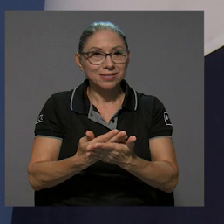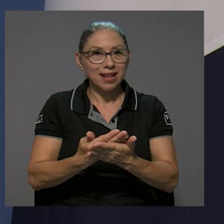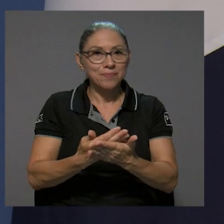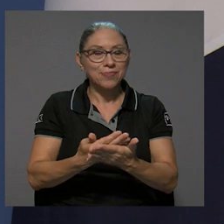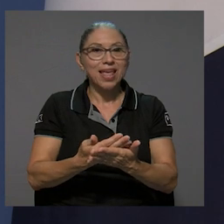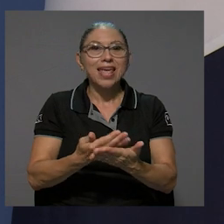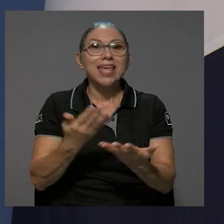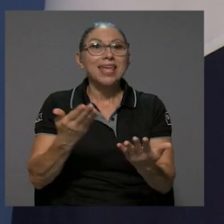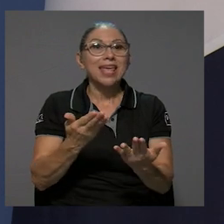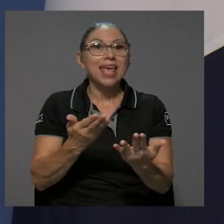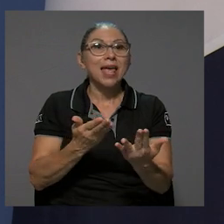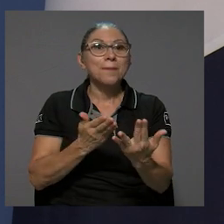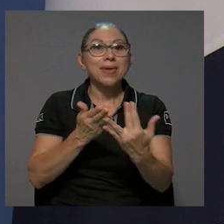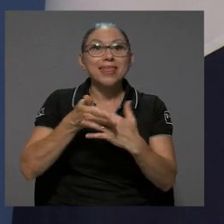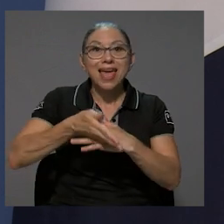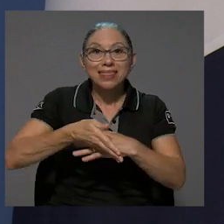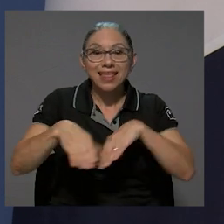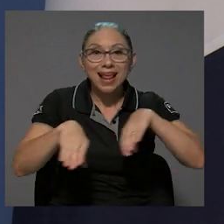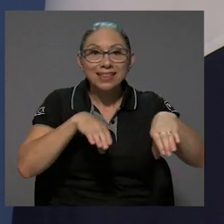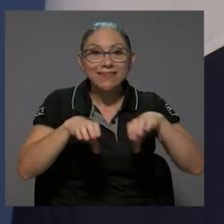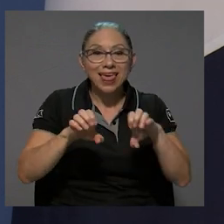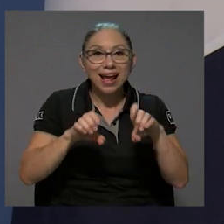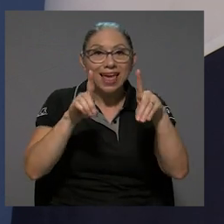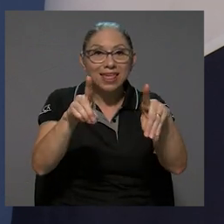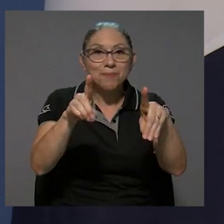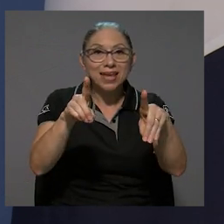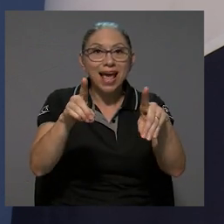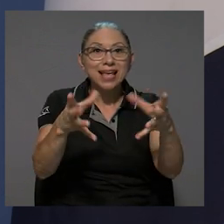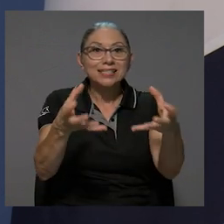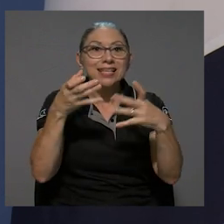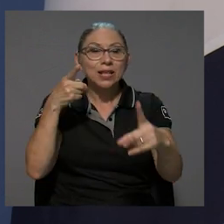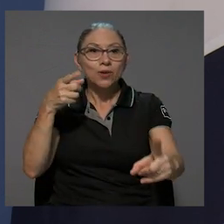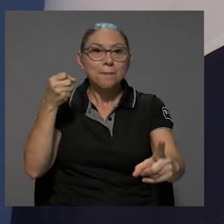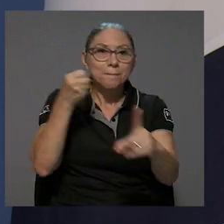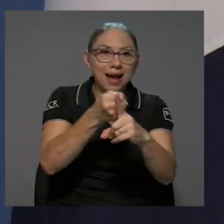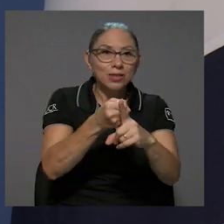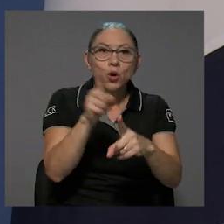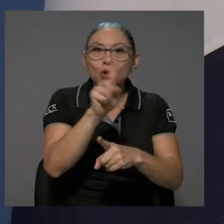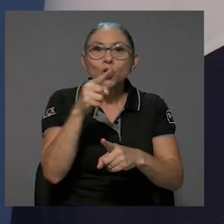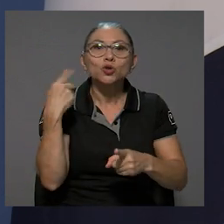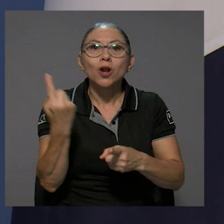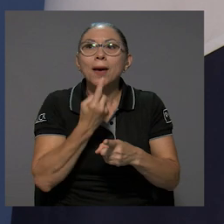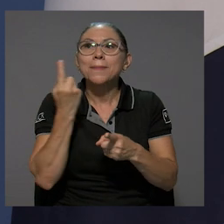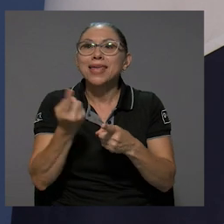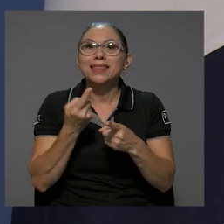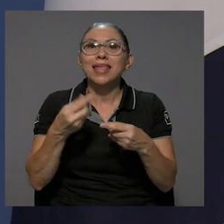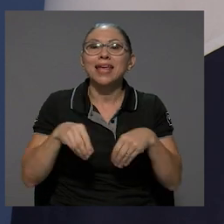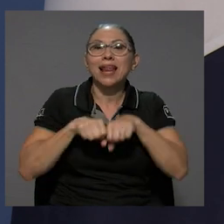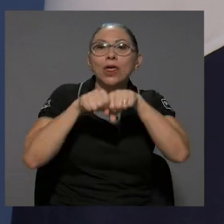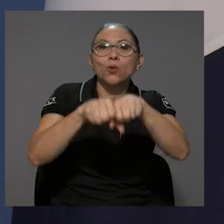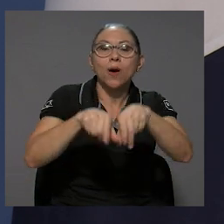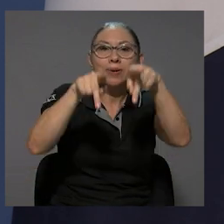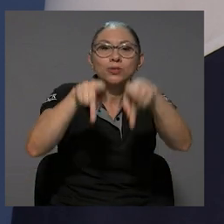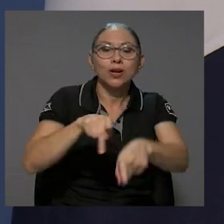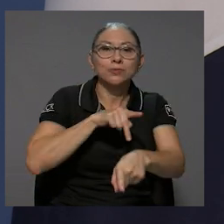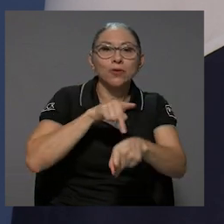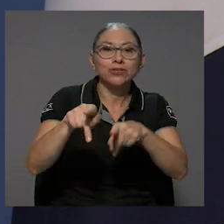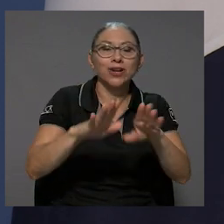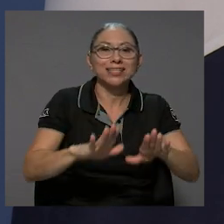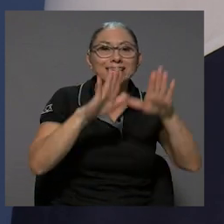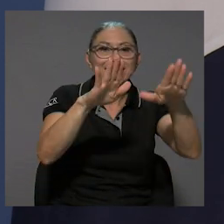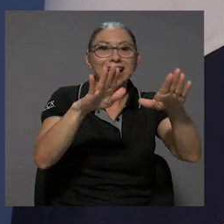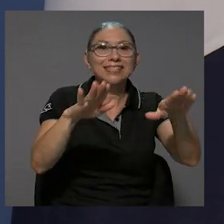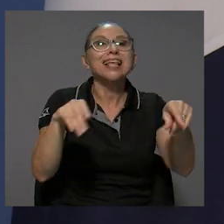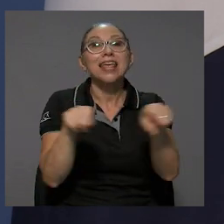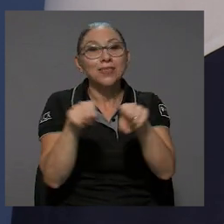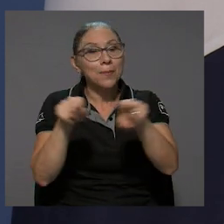impacto que se busca mediante la acción académica trasciende la formación de profesionales de excelencia y demuestra el